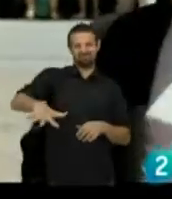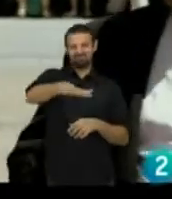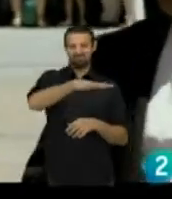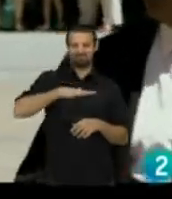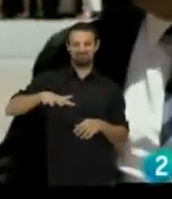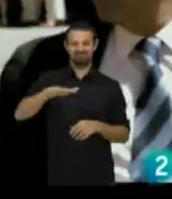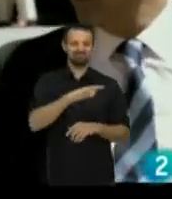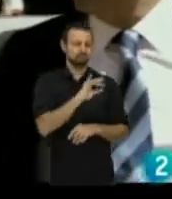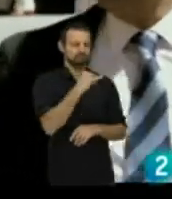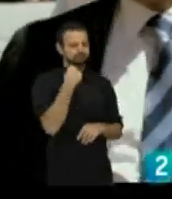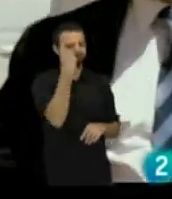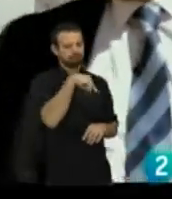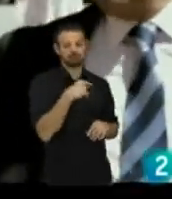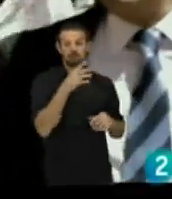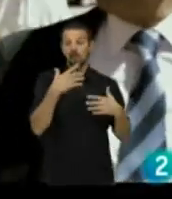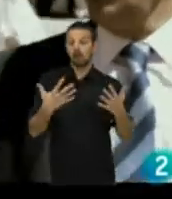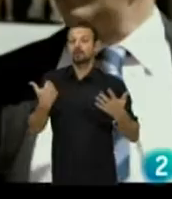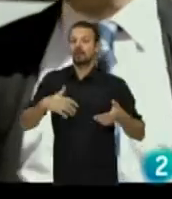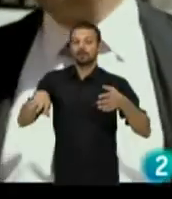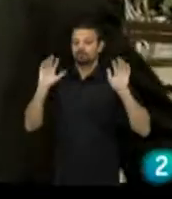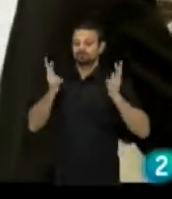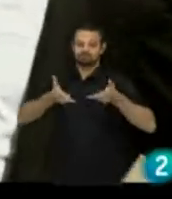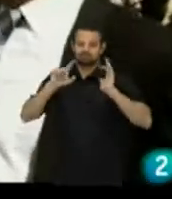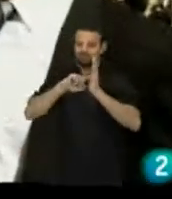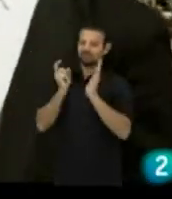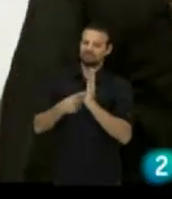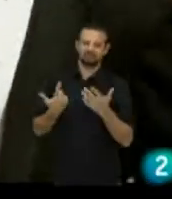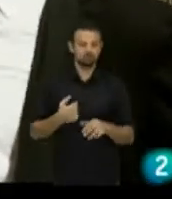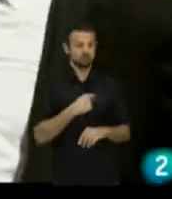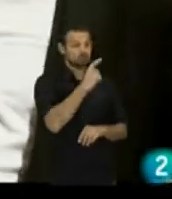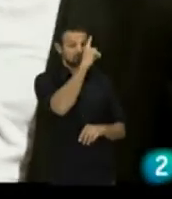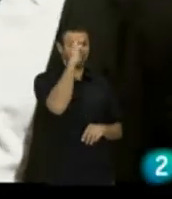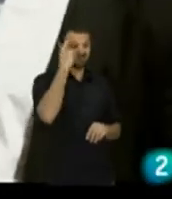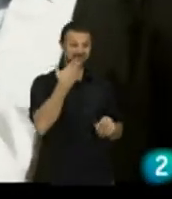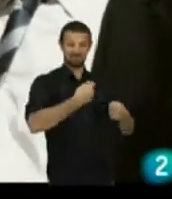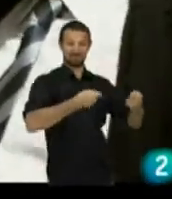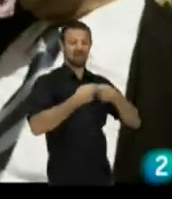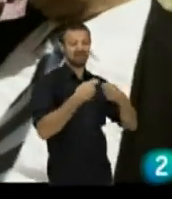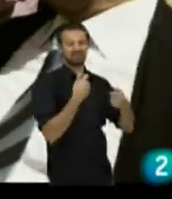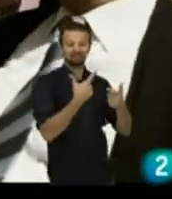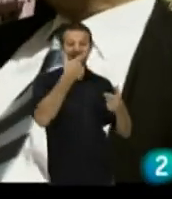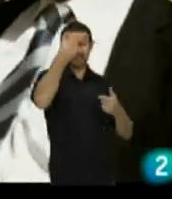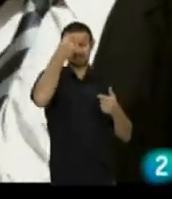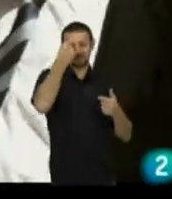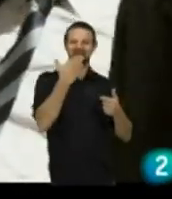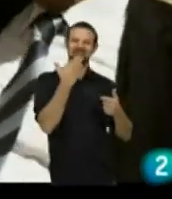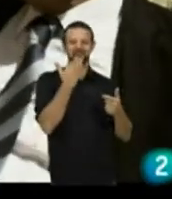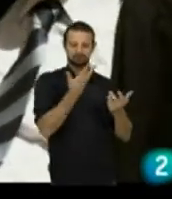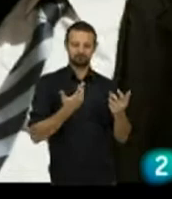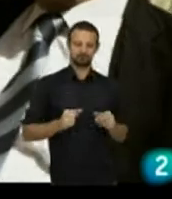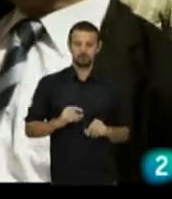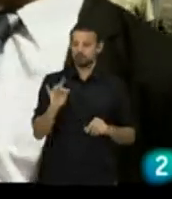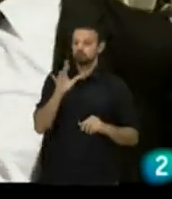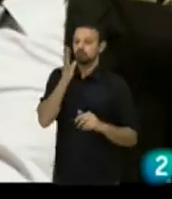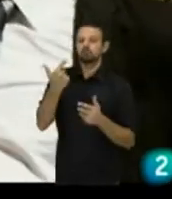huertos que había por aquí por la ciudad. Aquí es fruta ya de todo, sí. Sí, aquí ahora ya hemos permitido... En Madrid, Mercá, Vila, Mercado, ¿no? Claro, para que sea